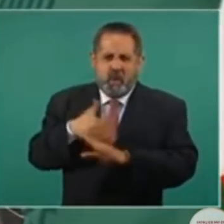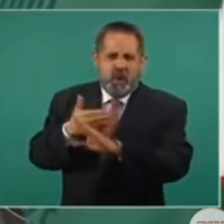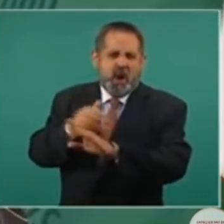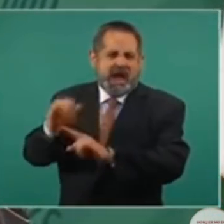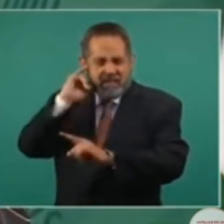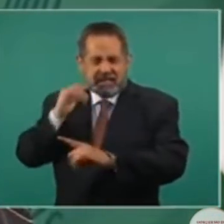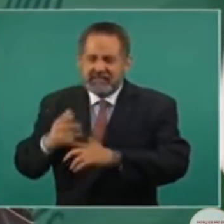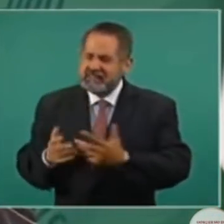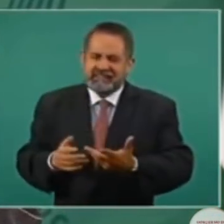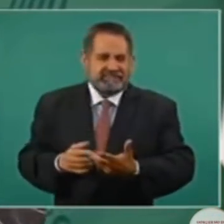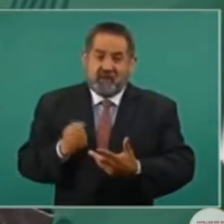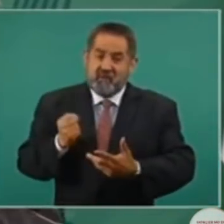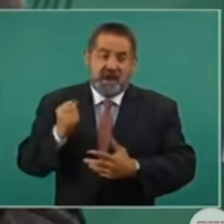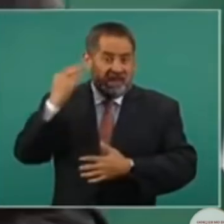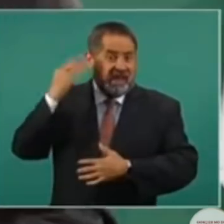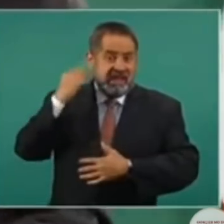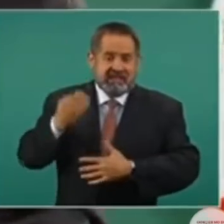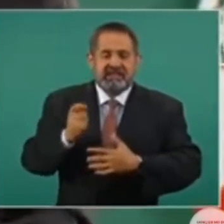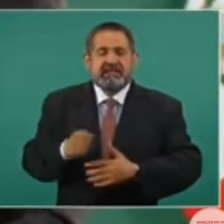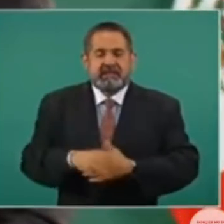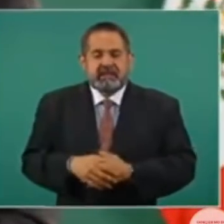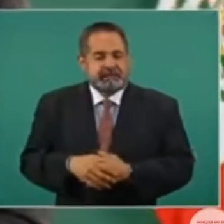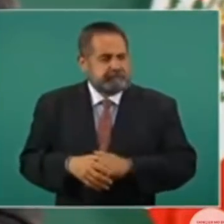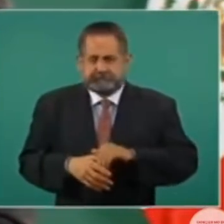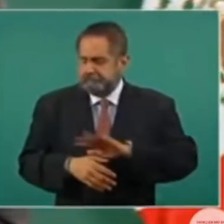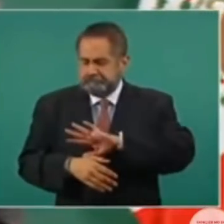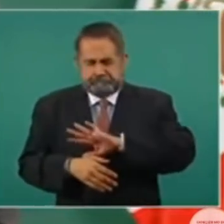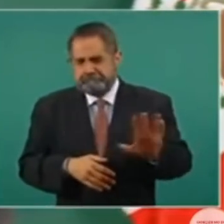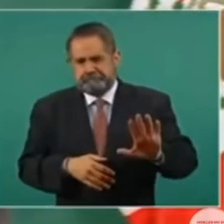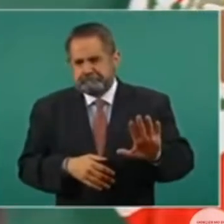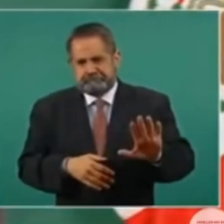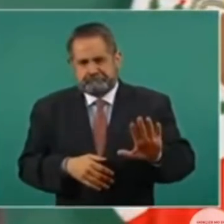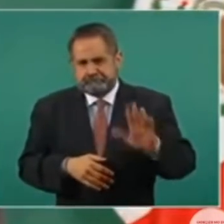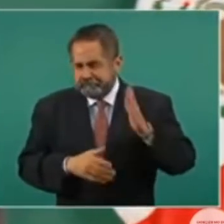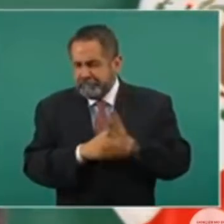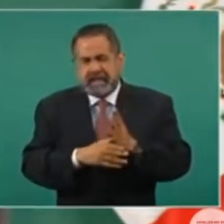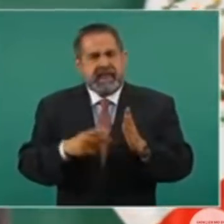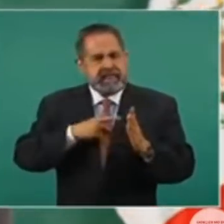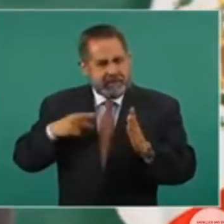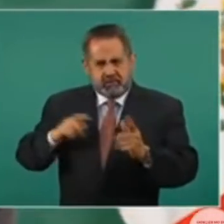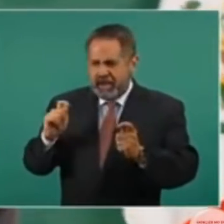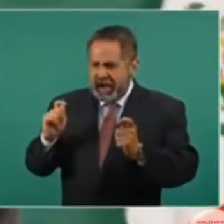de modo que tenemos que seguir cambiando,